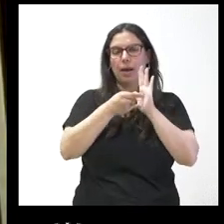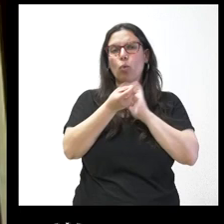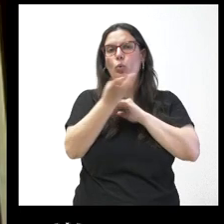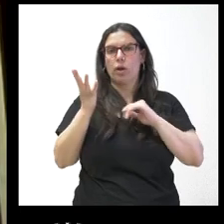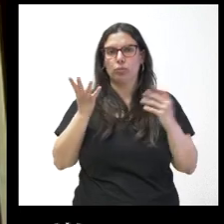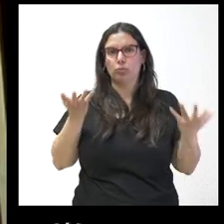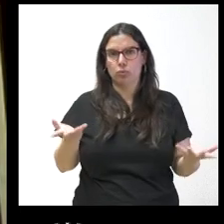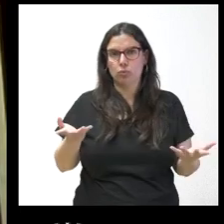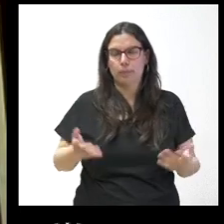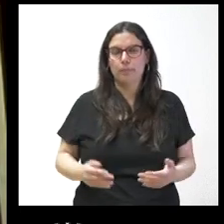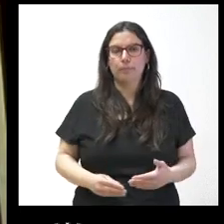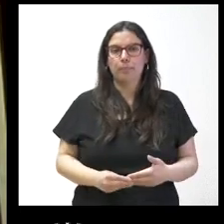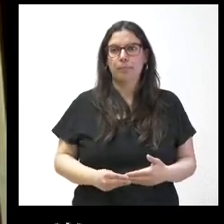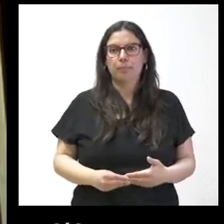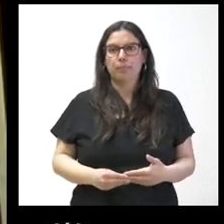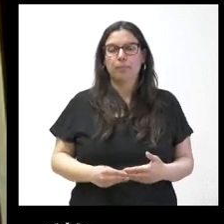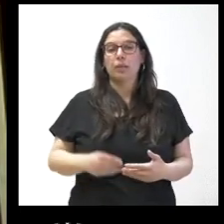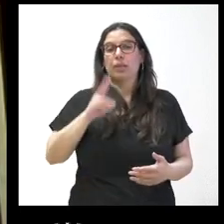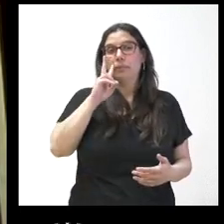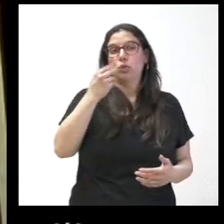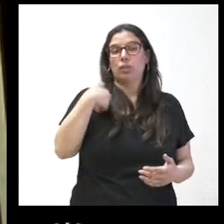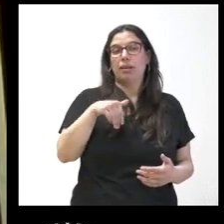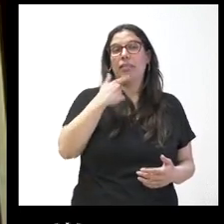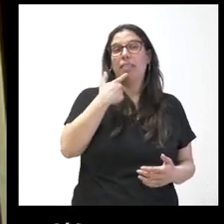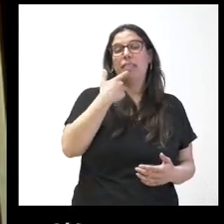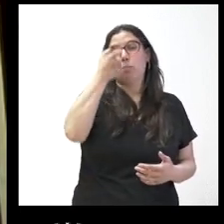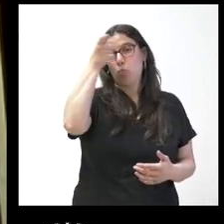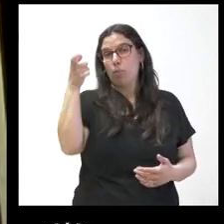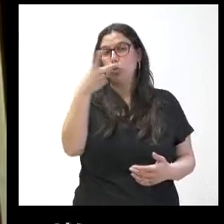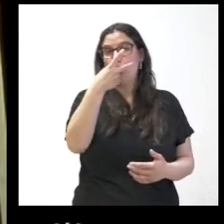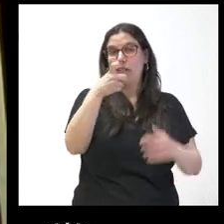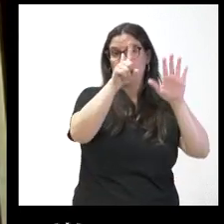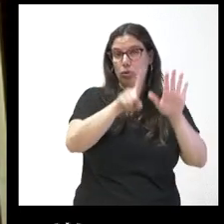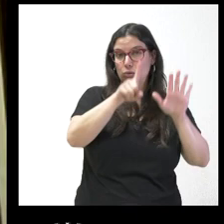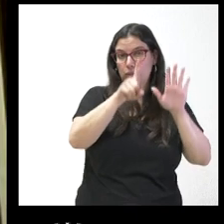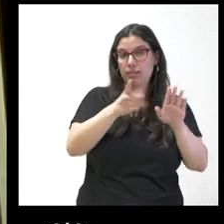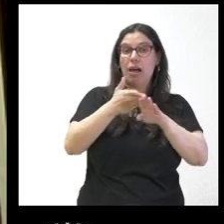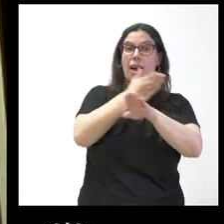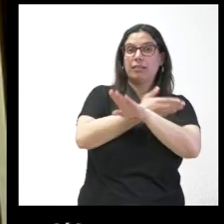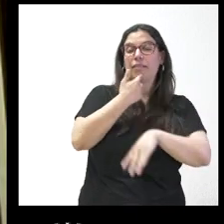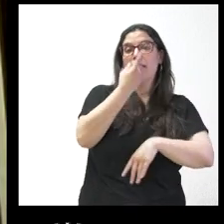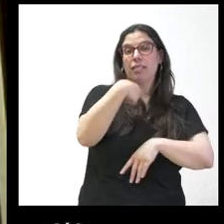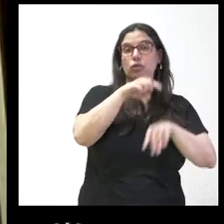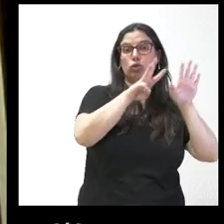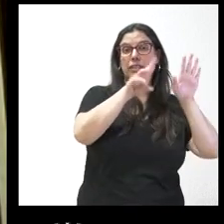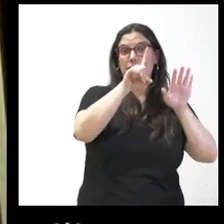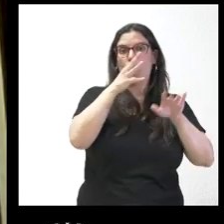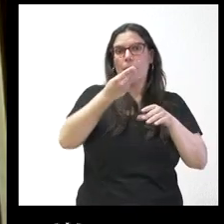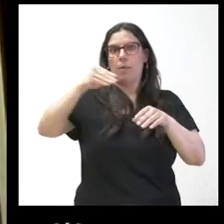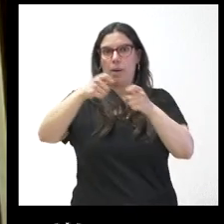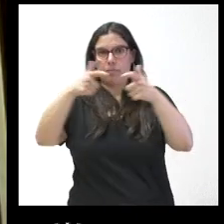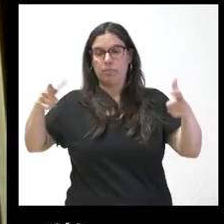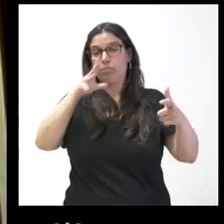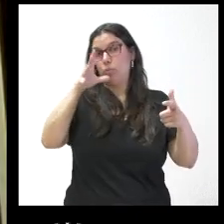esta planificación ya hemos leído la cifra de 206 que supera con mucho los 186 iniciales en parte por el